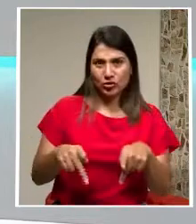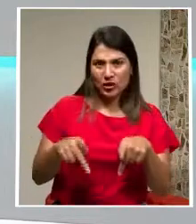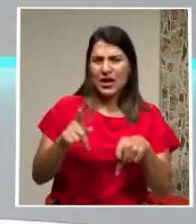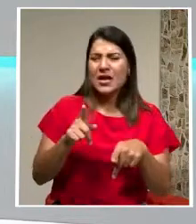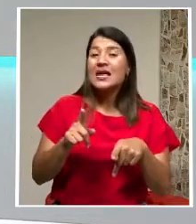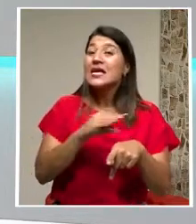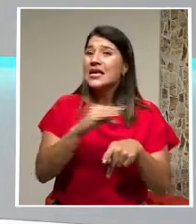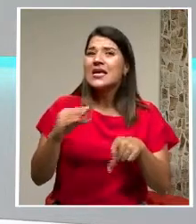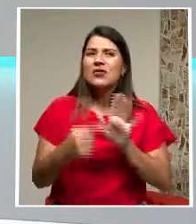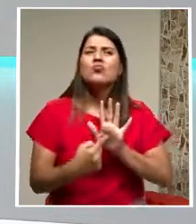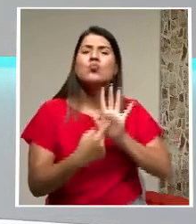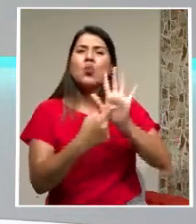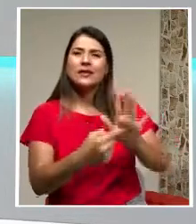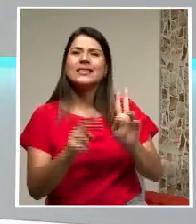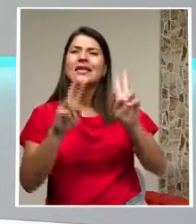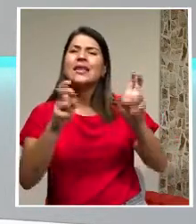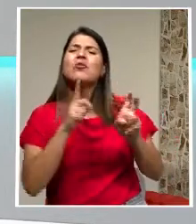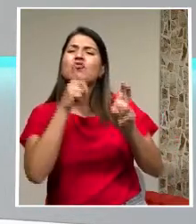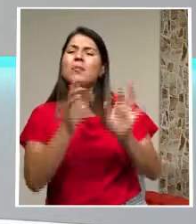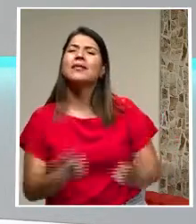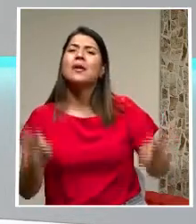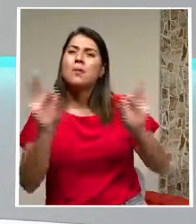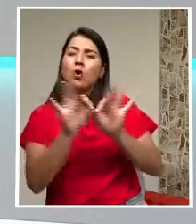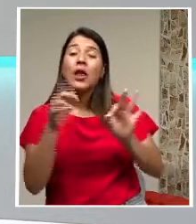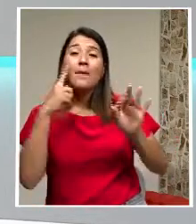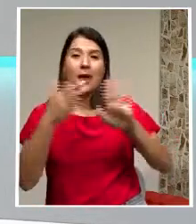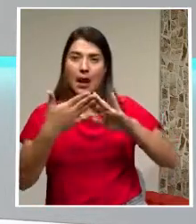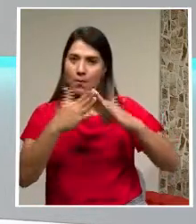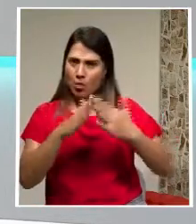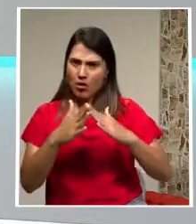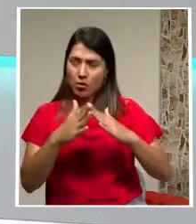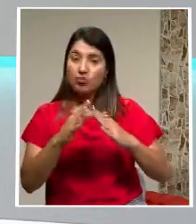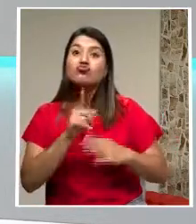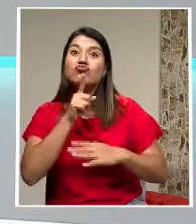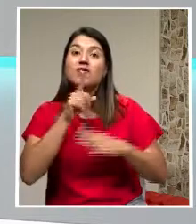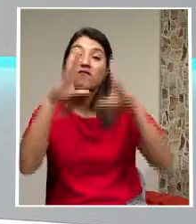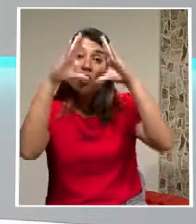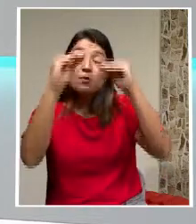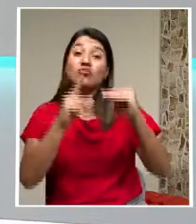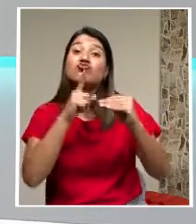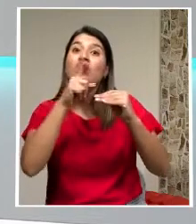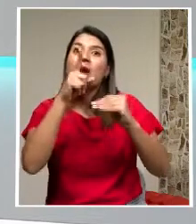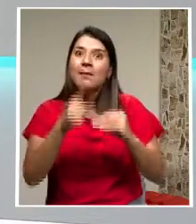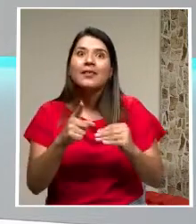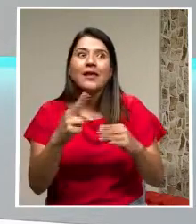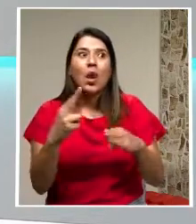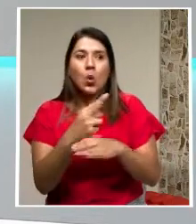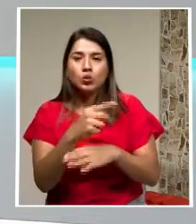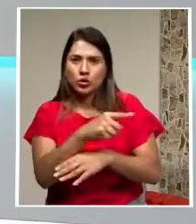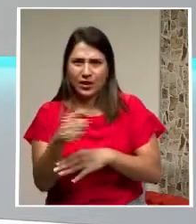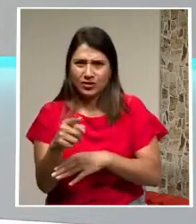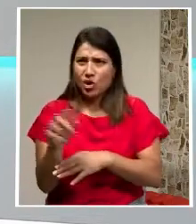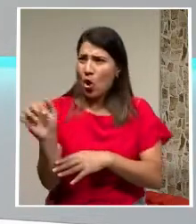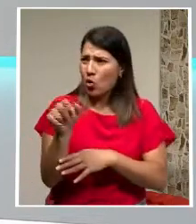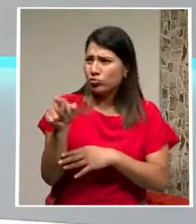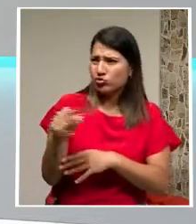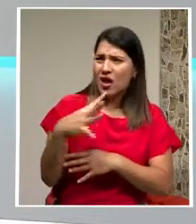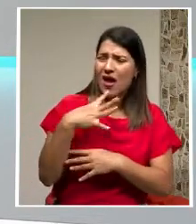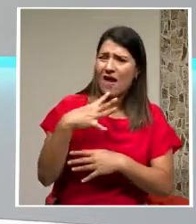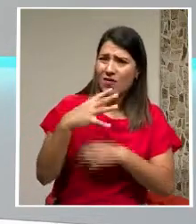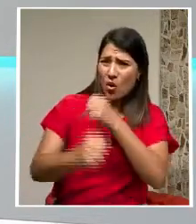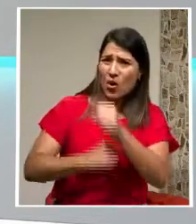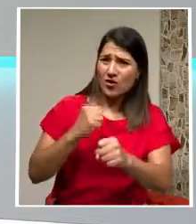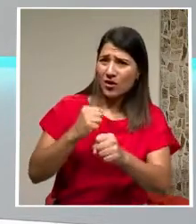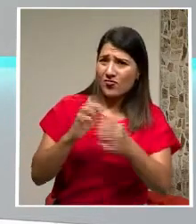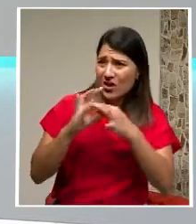relevantes Para la población Que sean de utilidad Como esto Que usted muy bien Refería Ernesto Del año pasado Todos